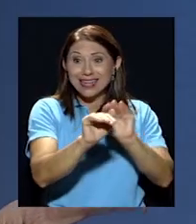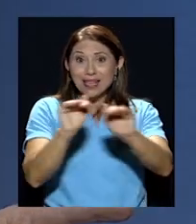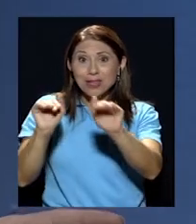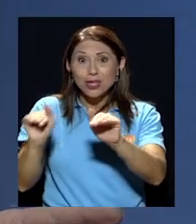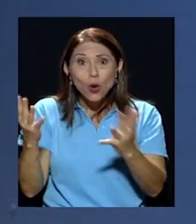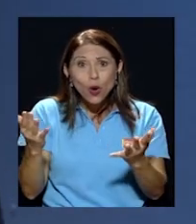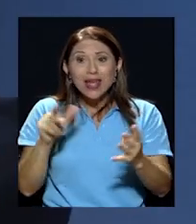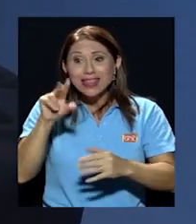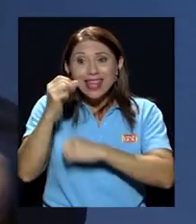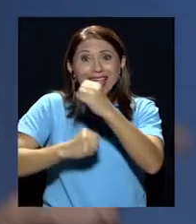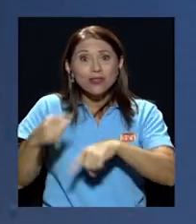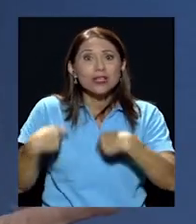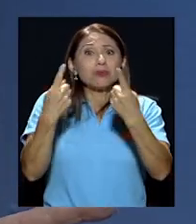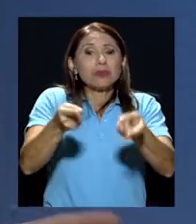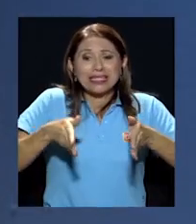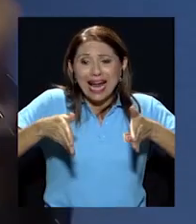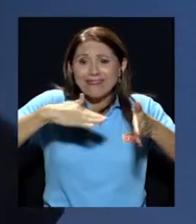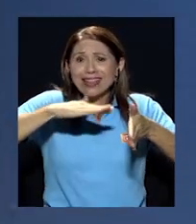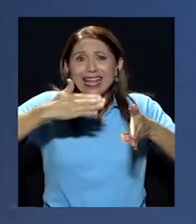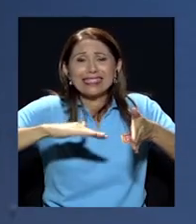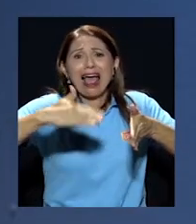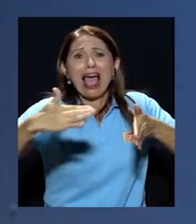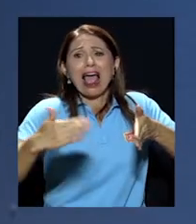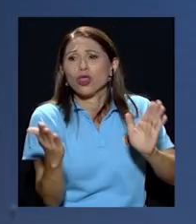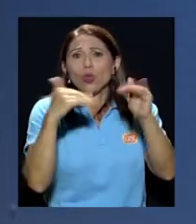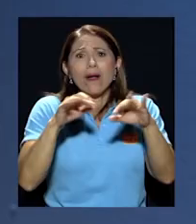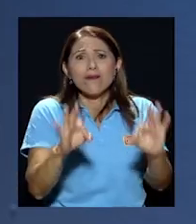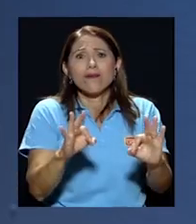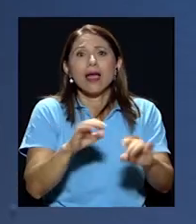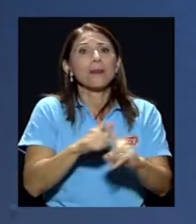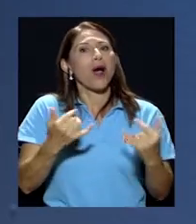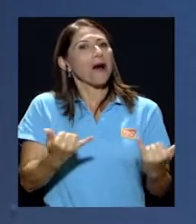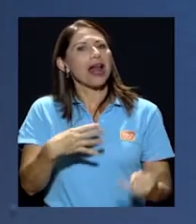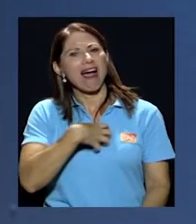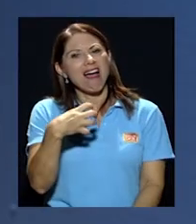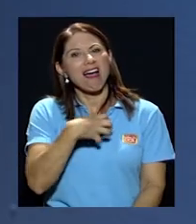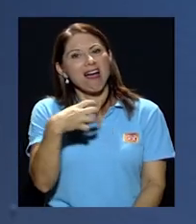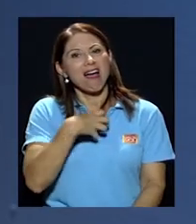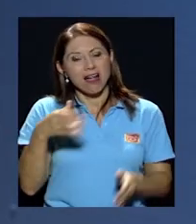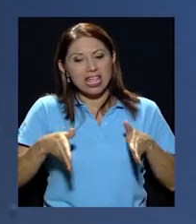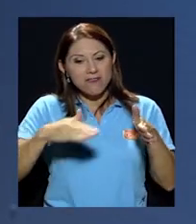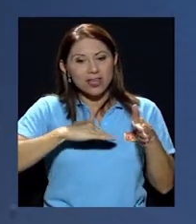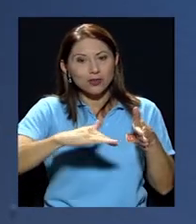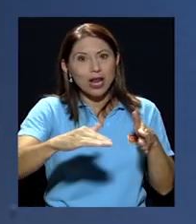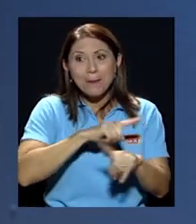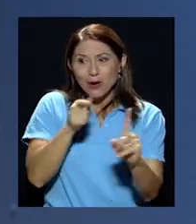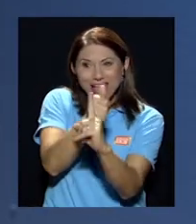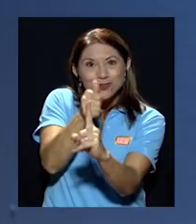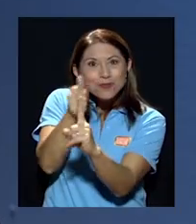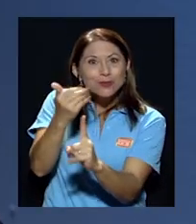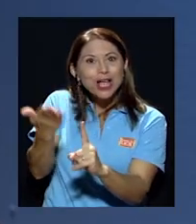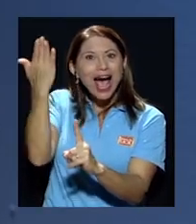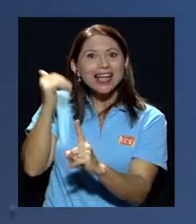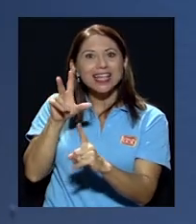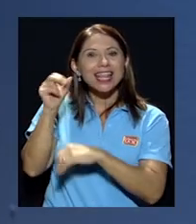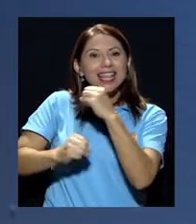iban a ser un desastre que no íbamos a tener infraestructura ahora se quejaban de la infraestructura de lo que ellos hace 30 años empezaron